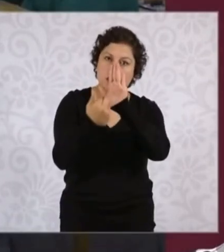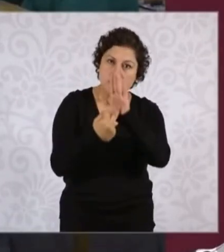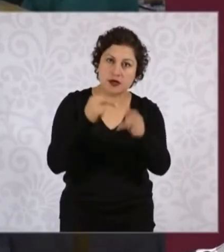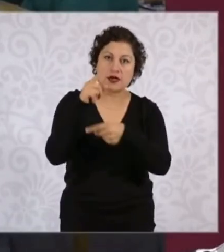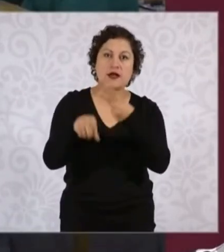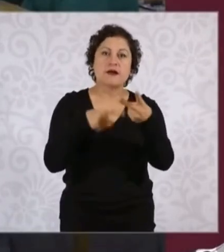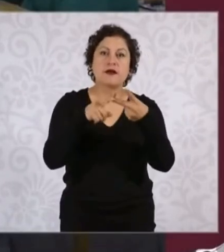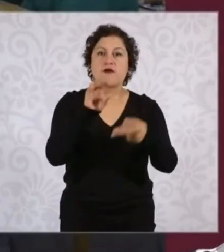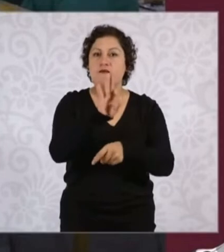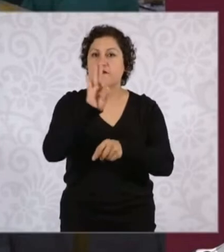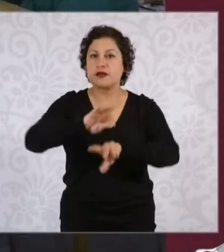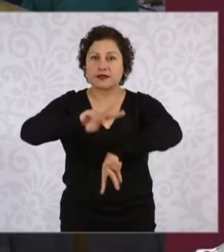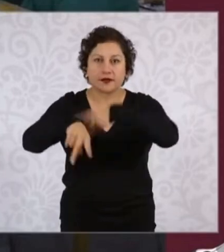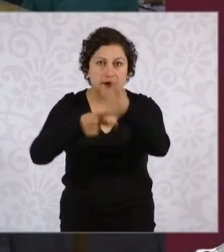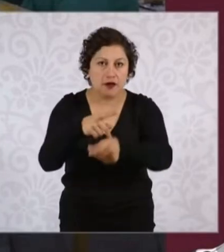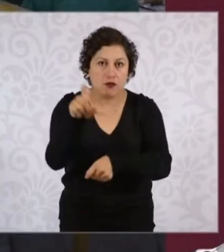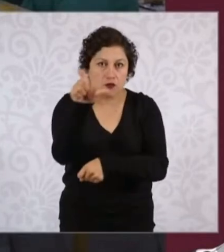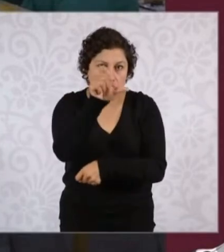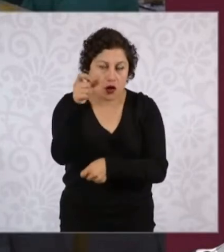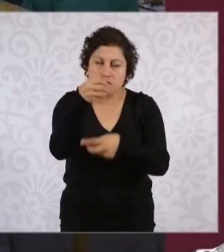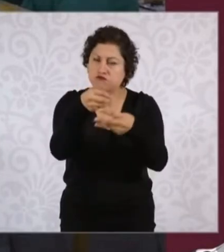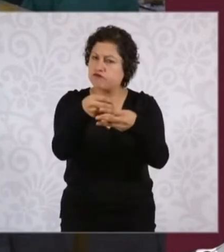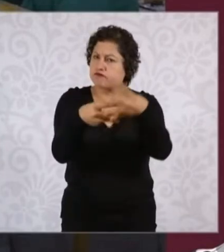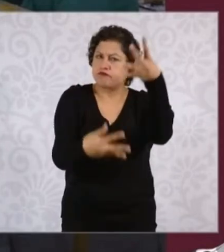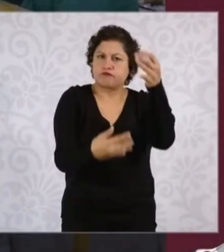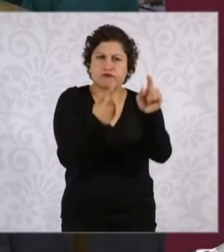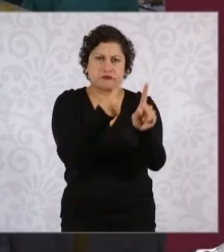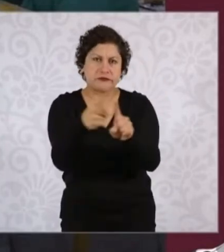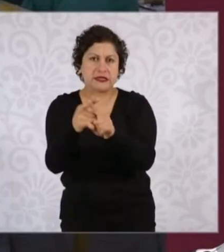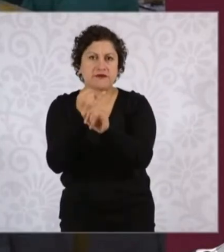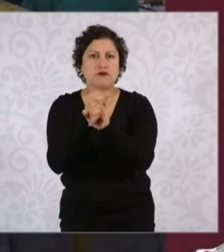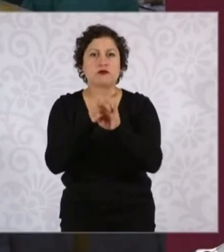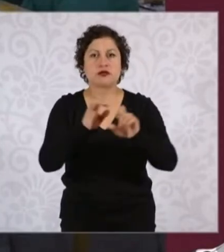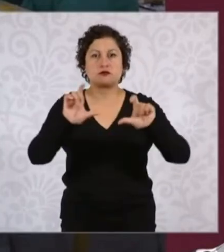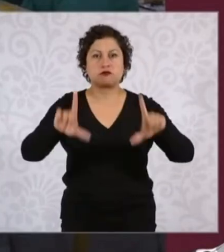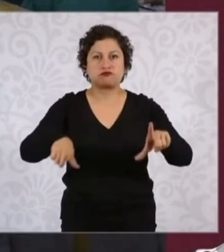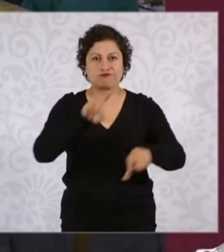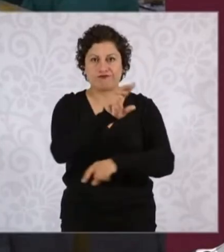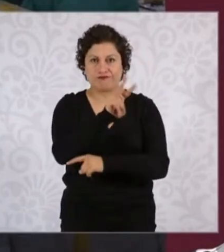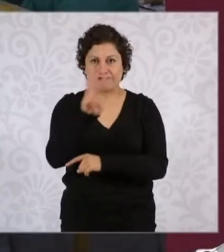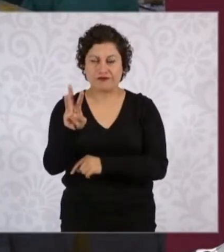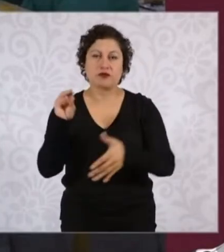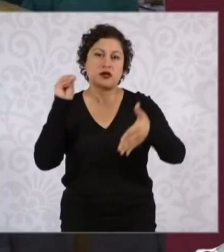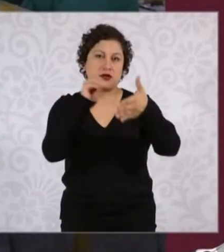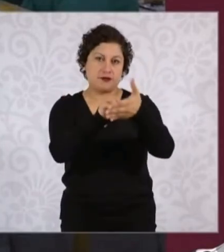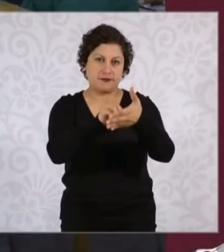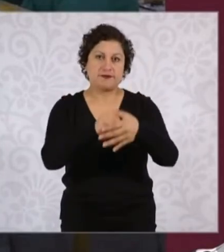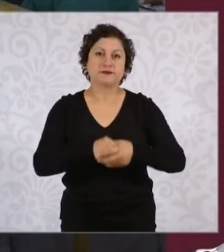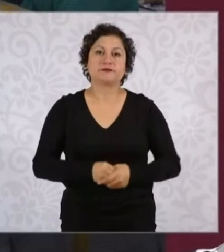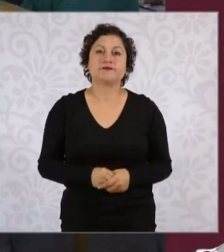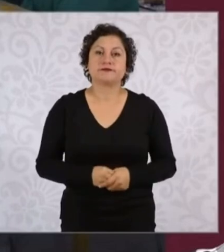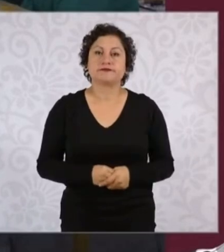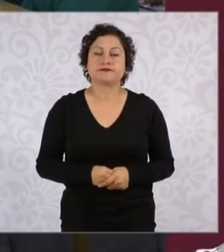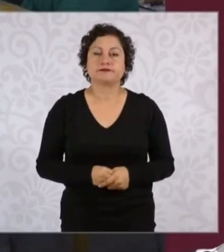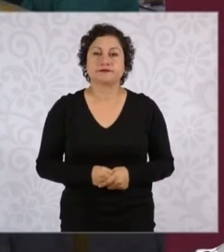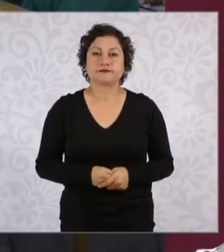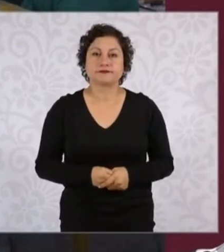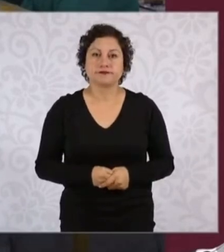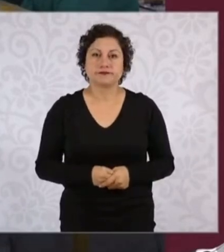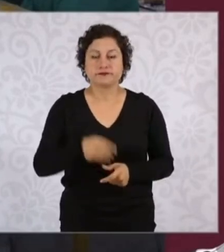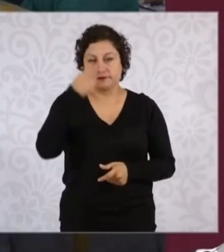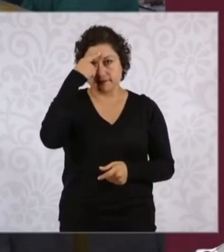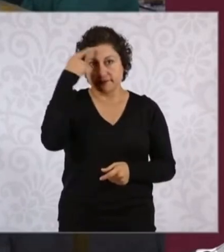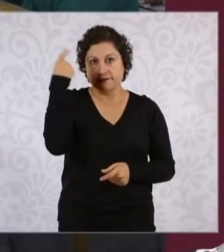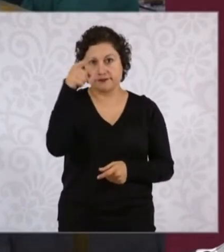las secundarias y todo lo que necesitamos para obtener la beca y